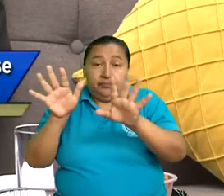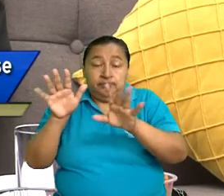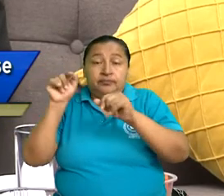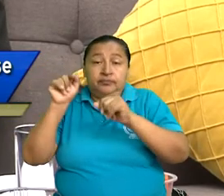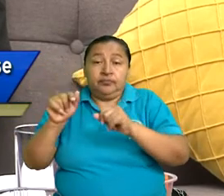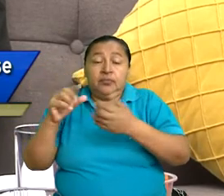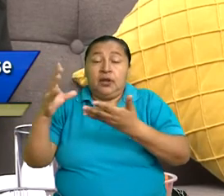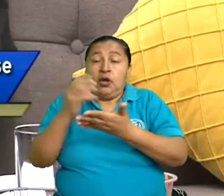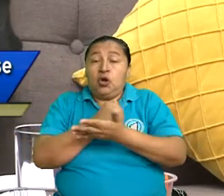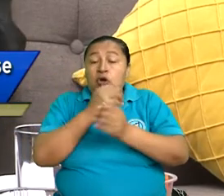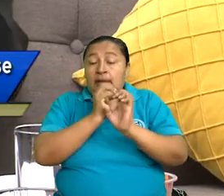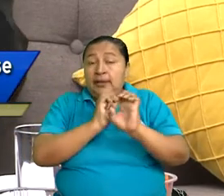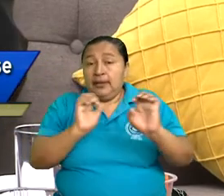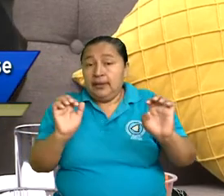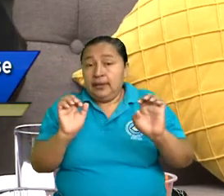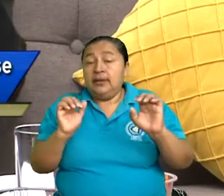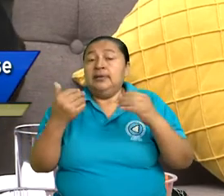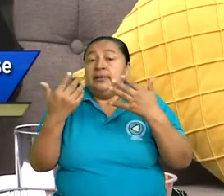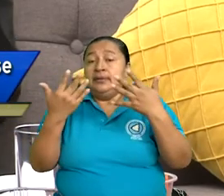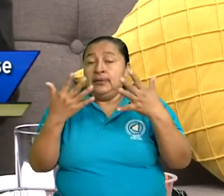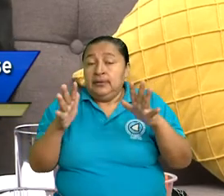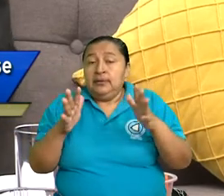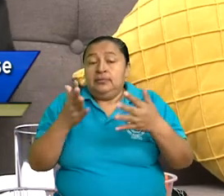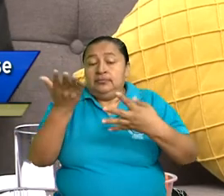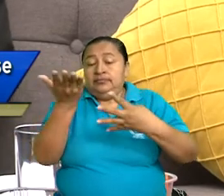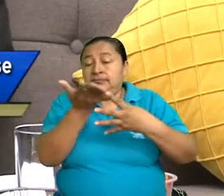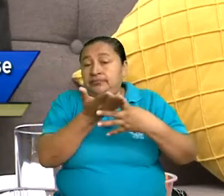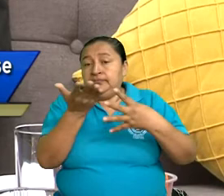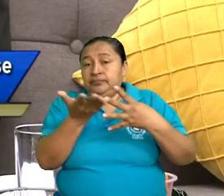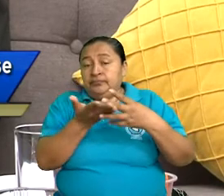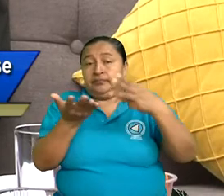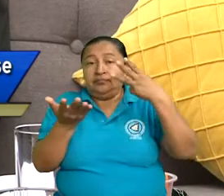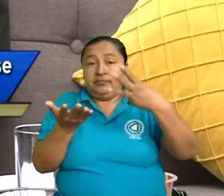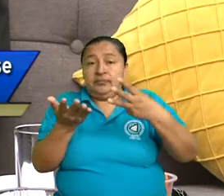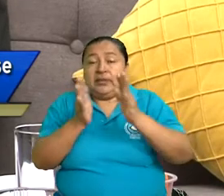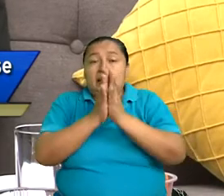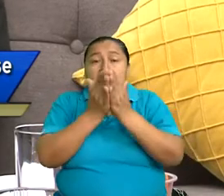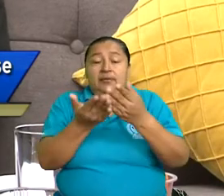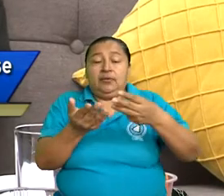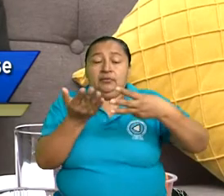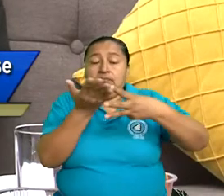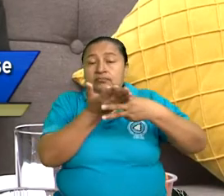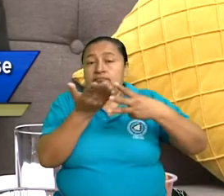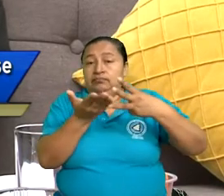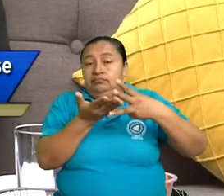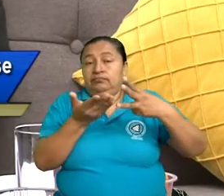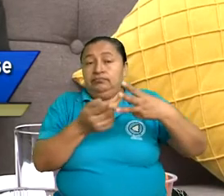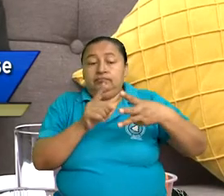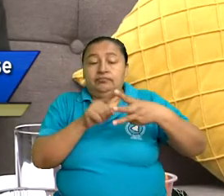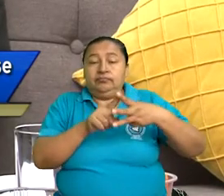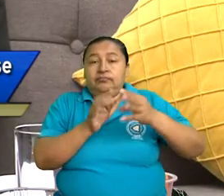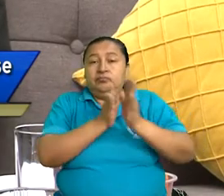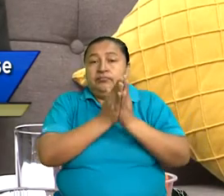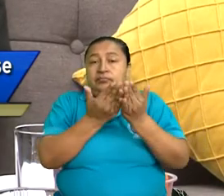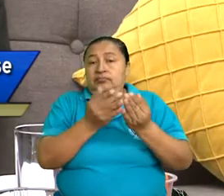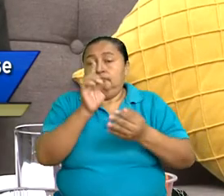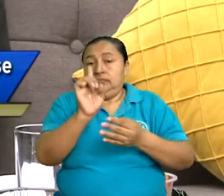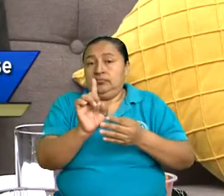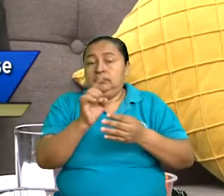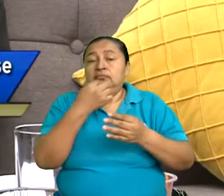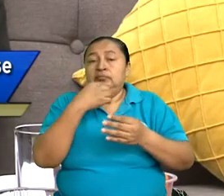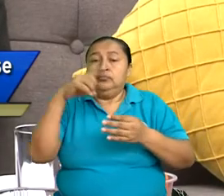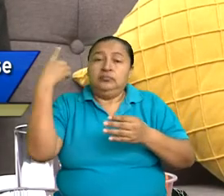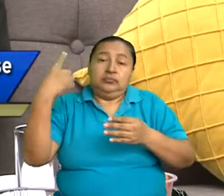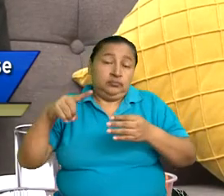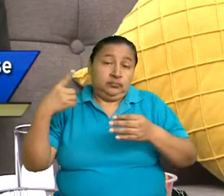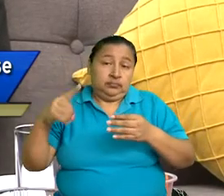de la niñez y la adolescencia está dividido en tres grandes libros, el libro primero, establece los